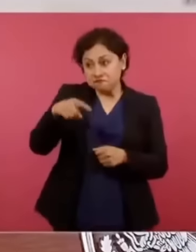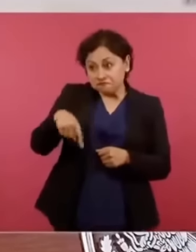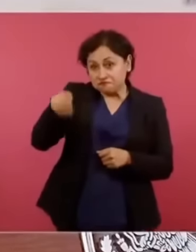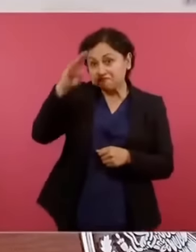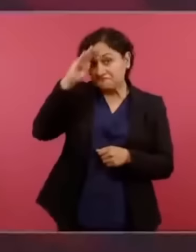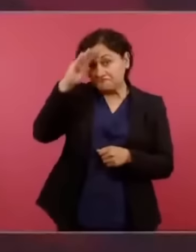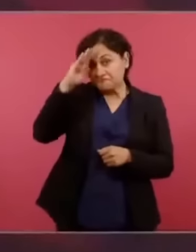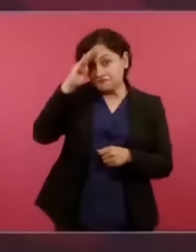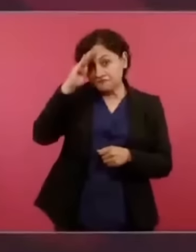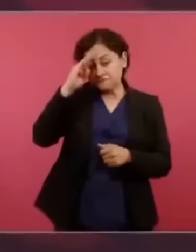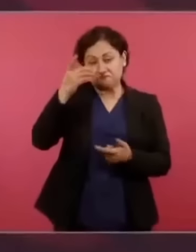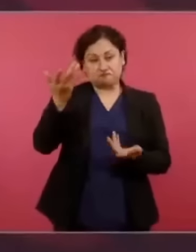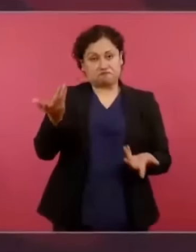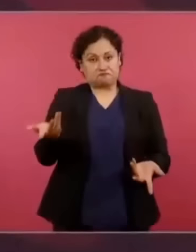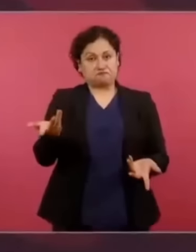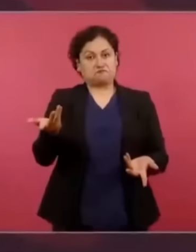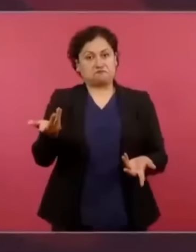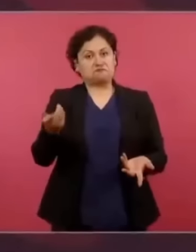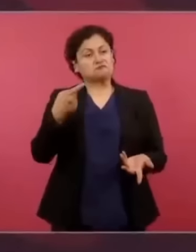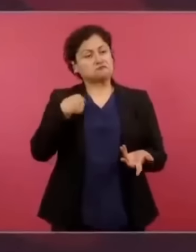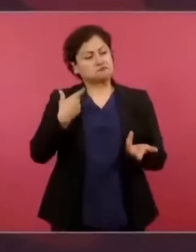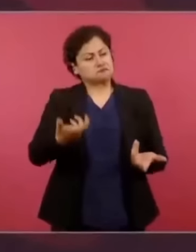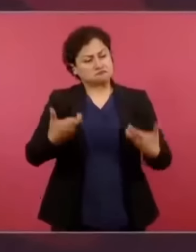robar,